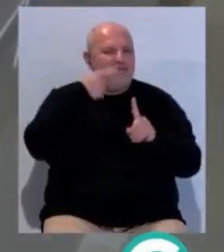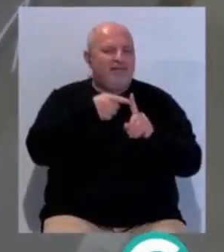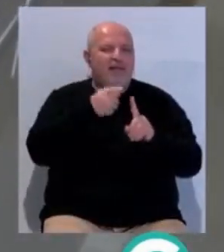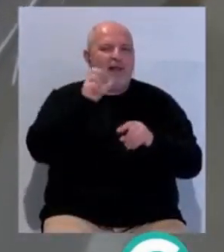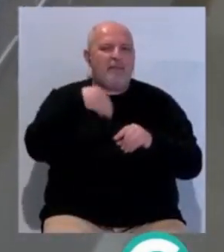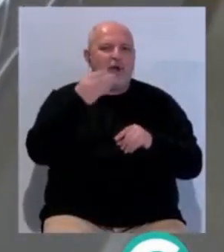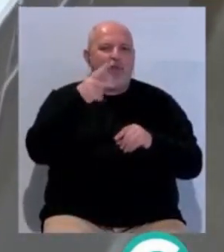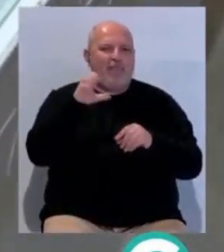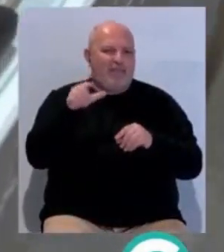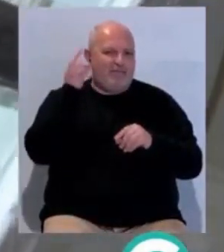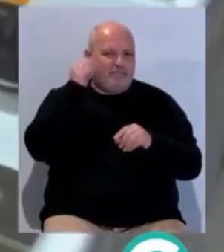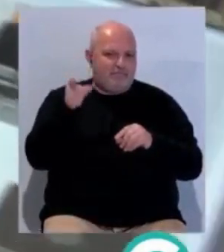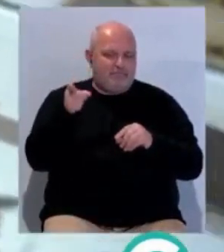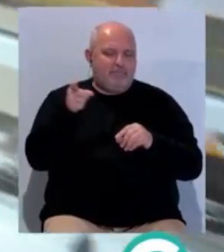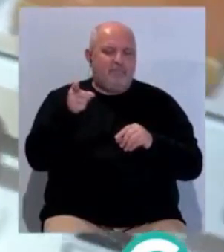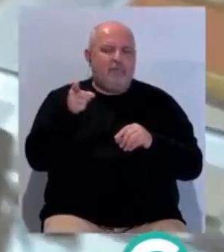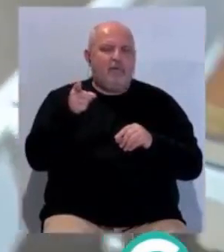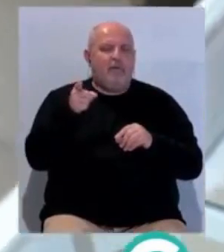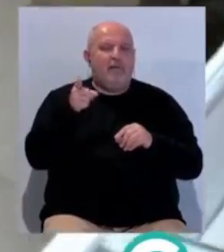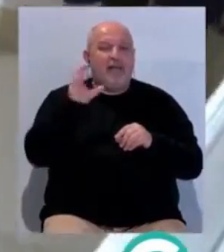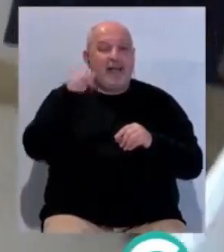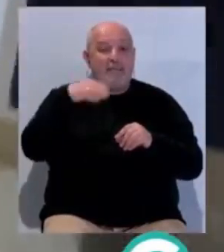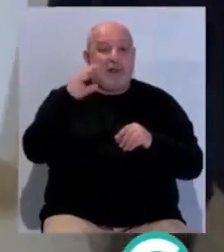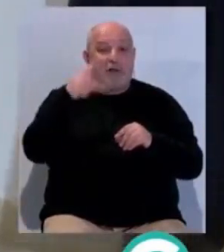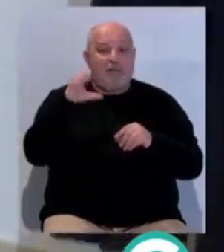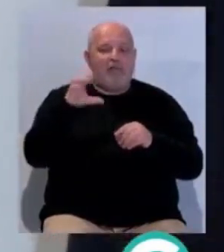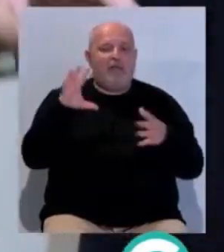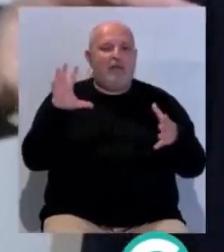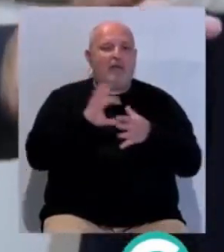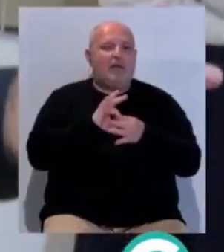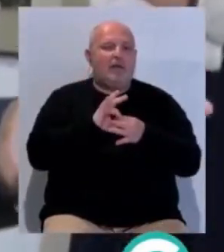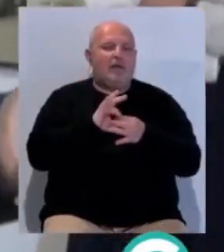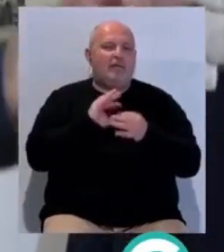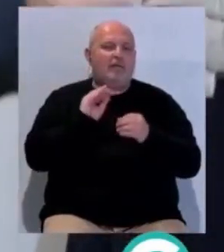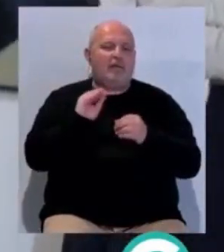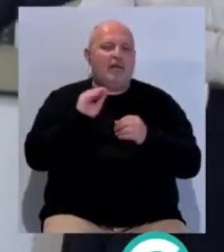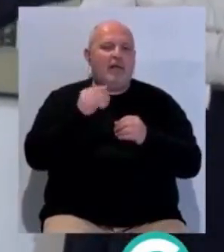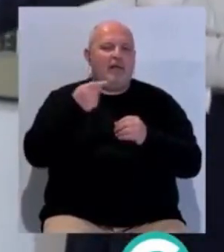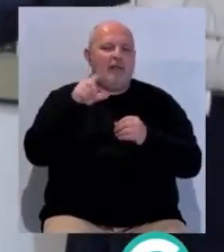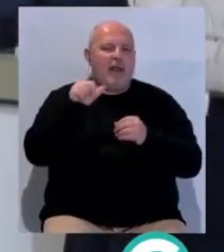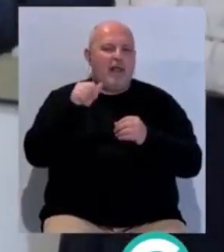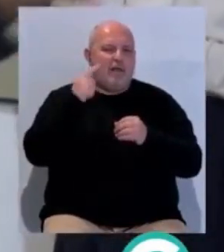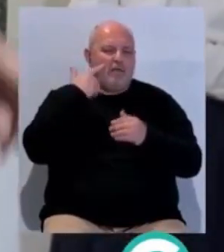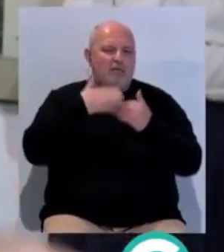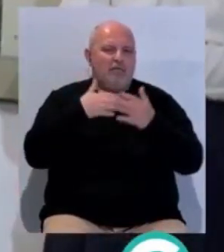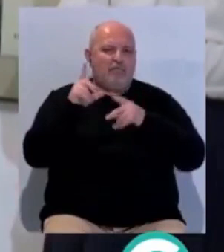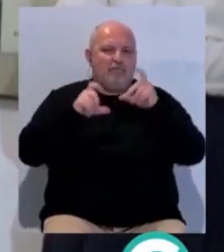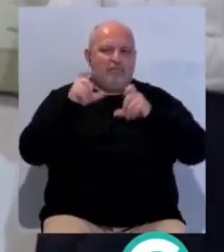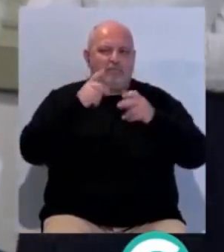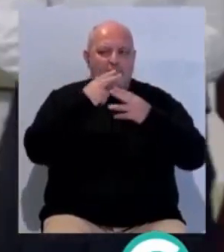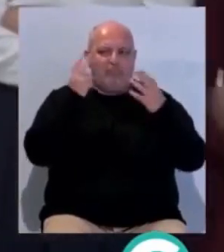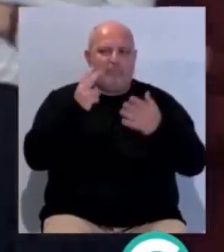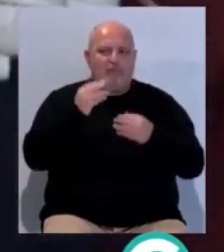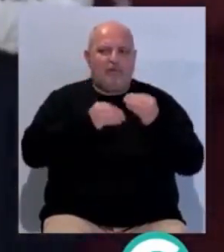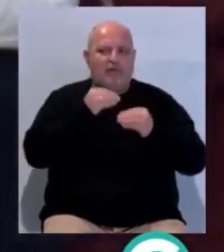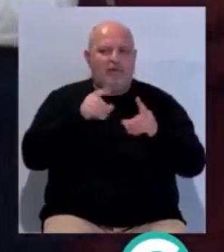Carmen Conte, donde hizo vinculación con Gabriela Mistral, allá hay una fotografía de publicación y